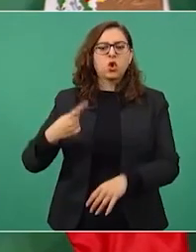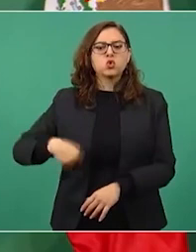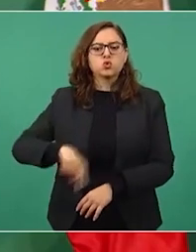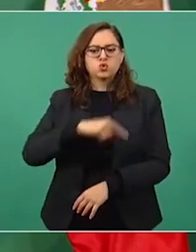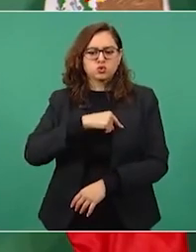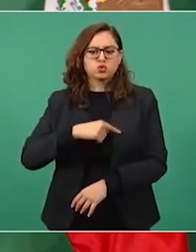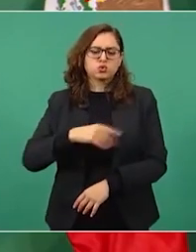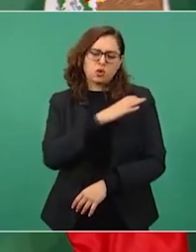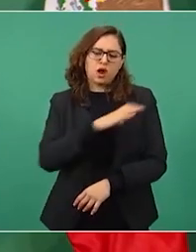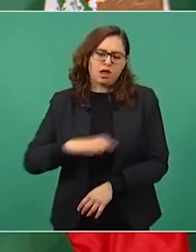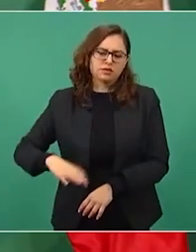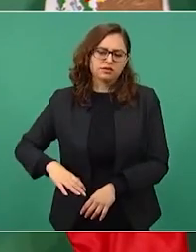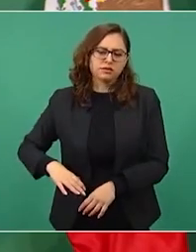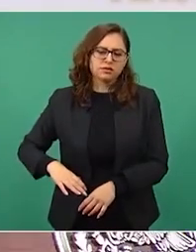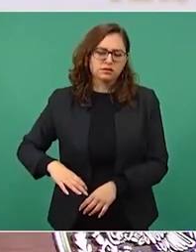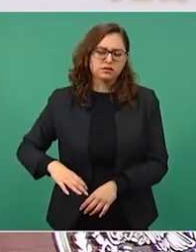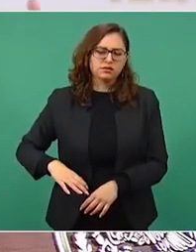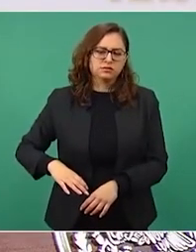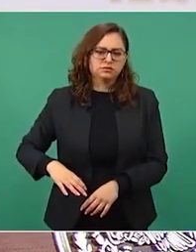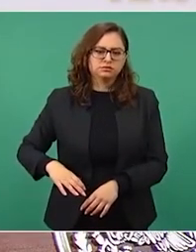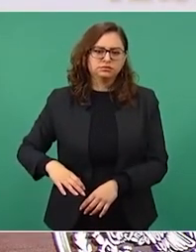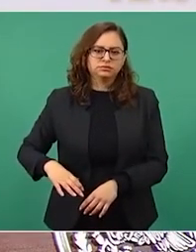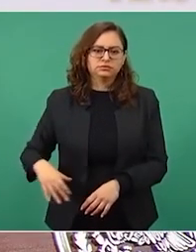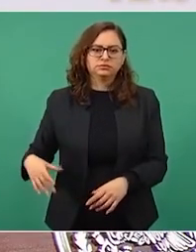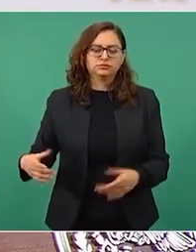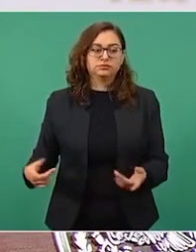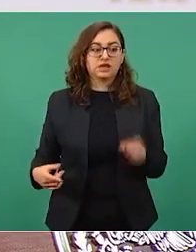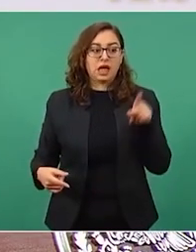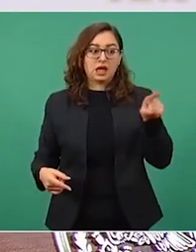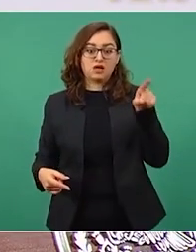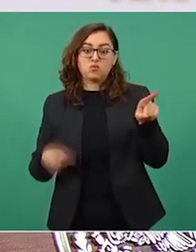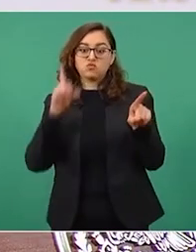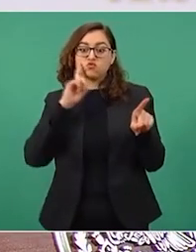y a todos besaba